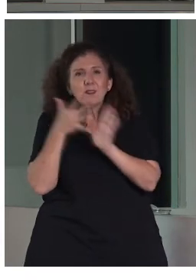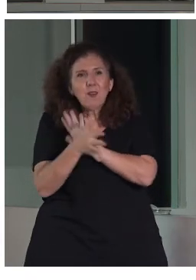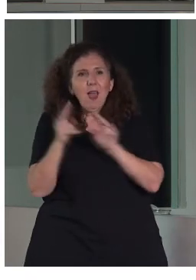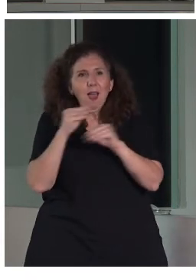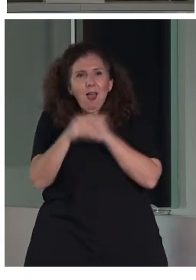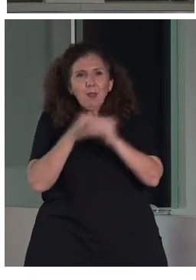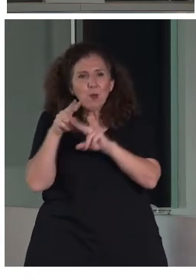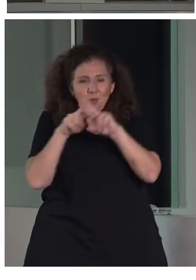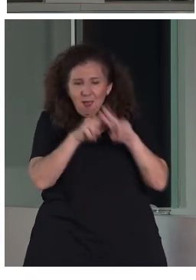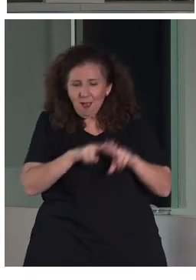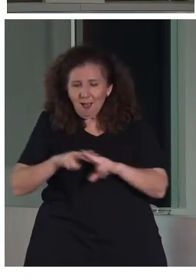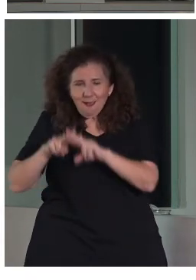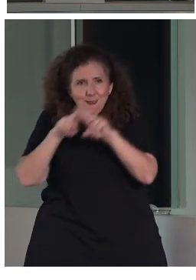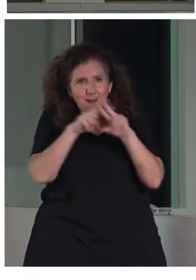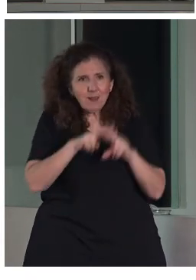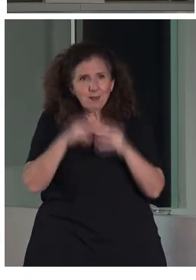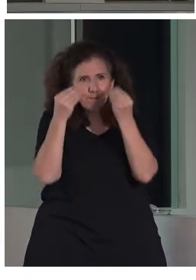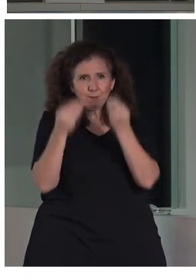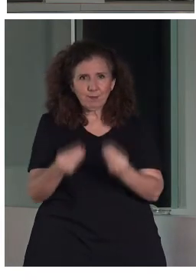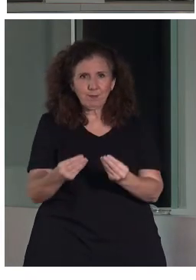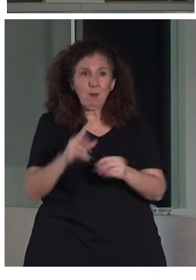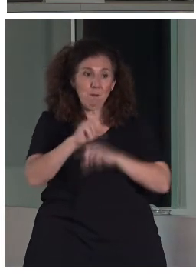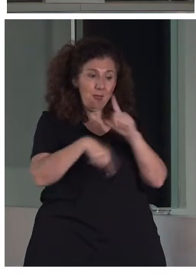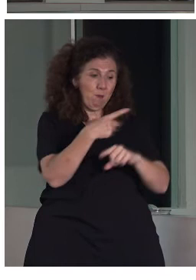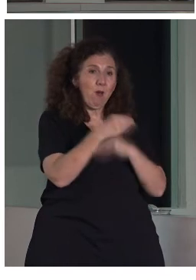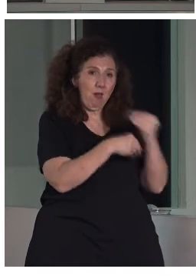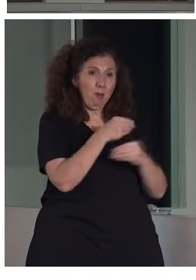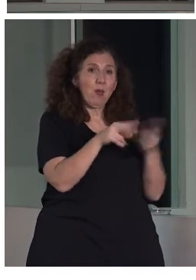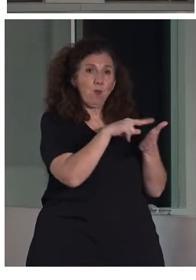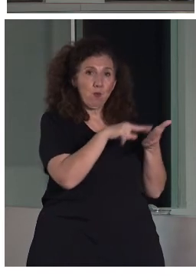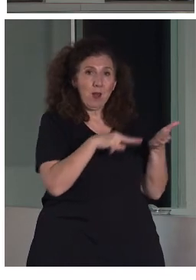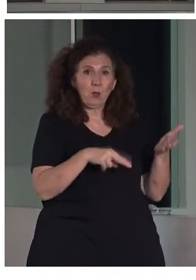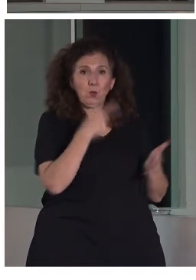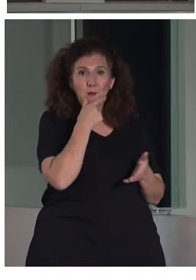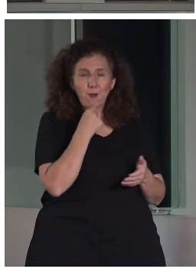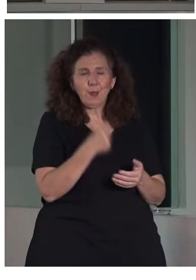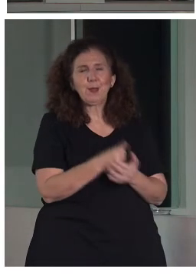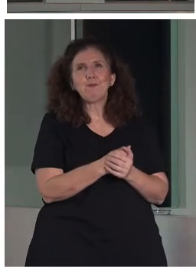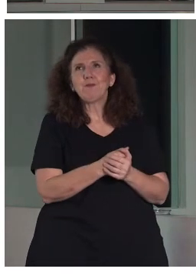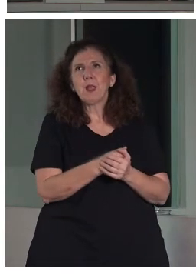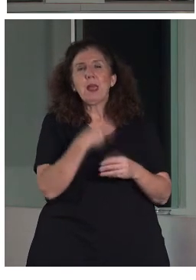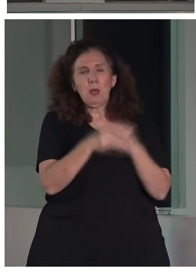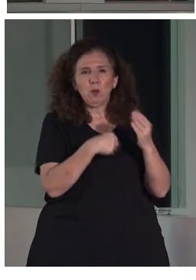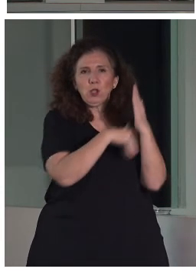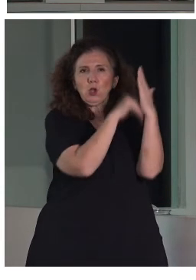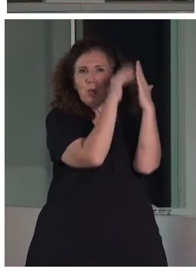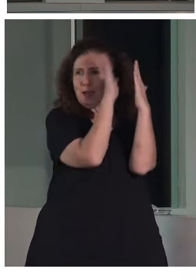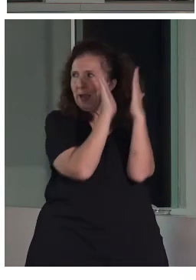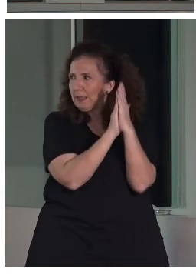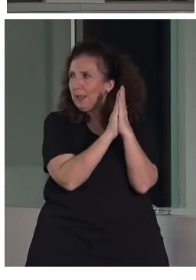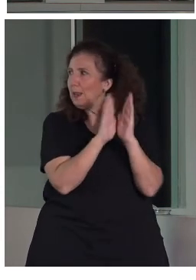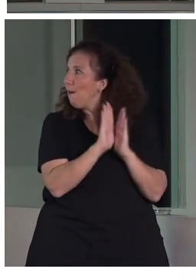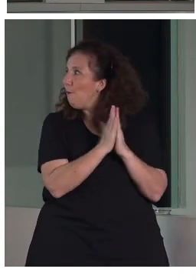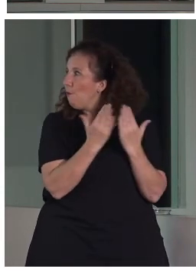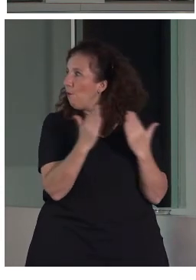plantear que haya una lectura fácil e eficaz. Entonces, hemos hecho cartelas, hemos hecho pasquines, folletos,